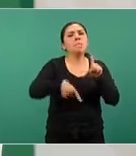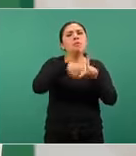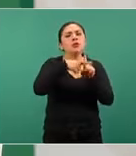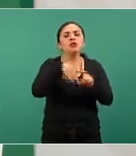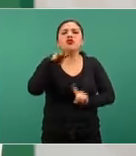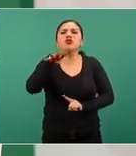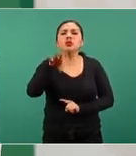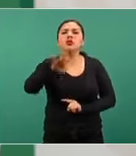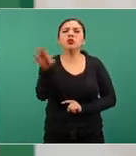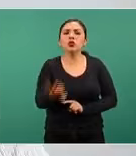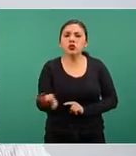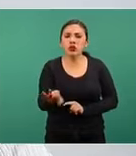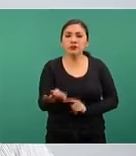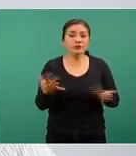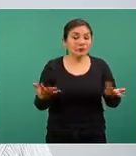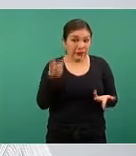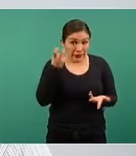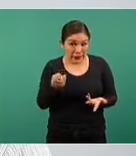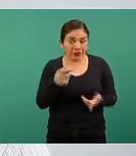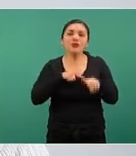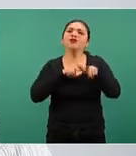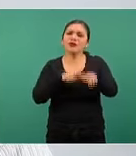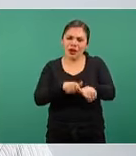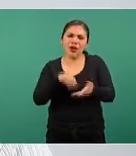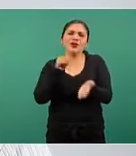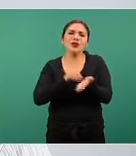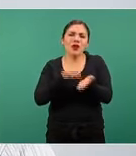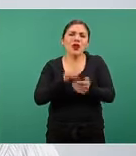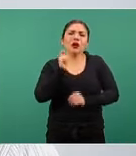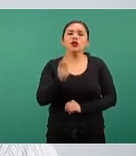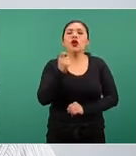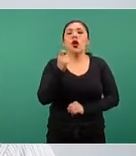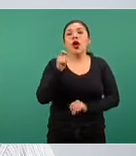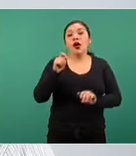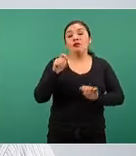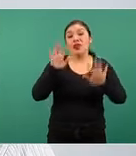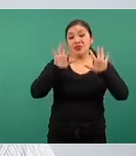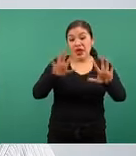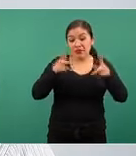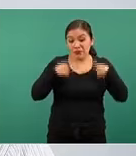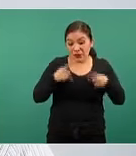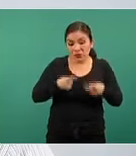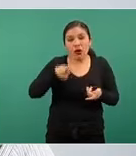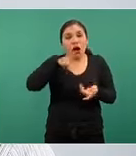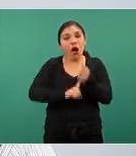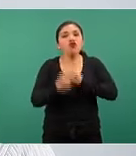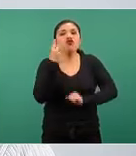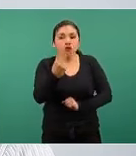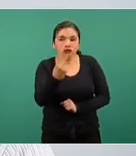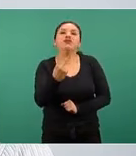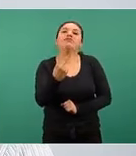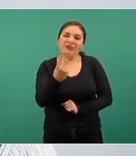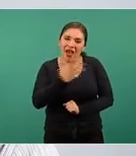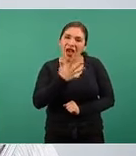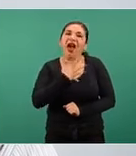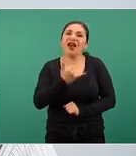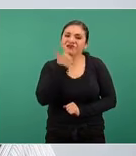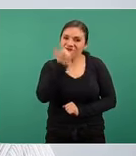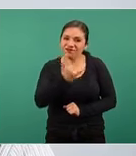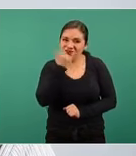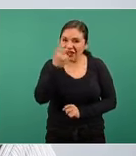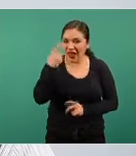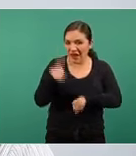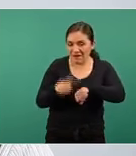19%, lo cual sigue representando dos personas por cada 10 casos sospechosos. Pero, obviamente, eso puede